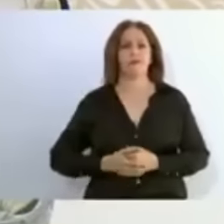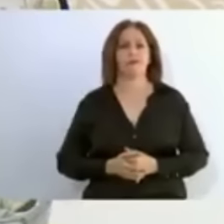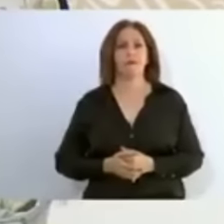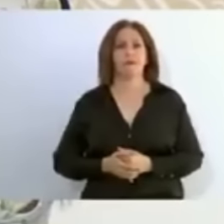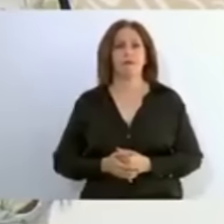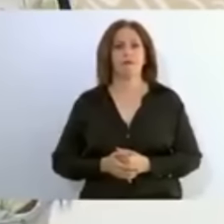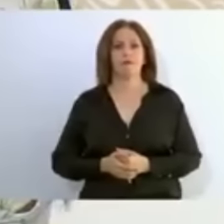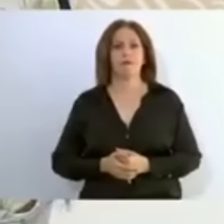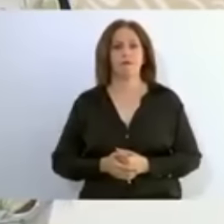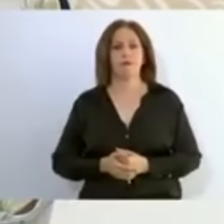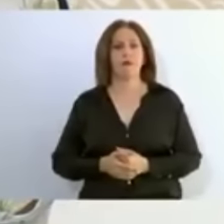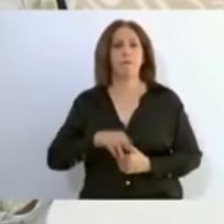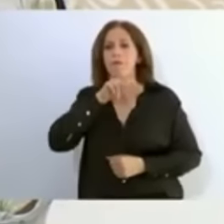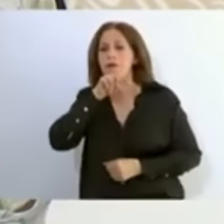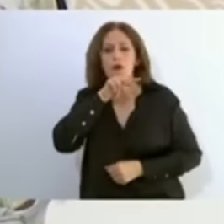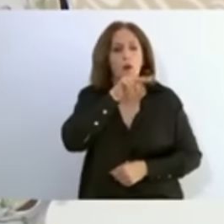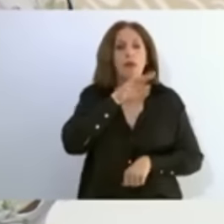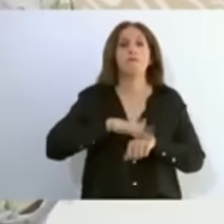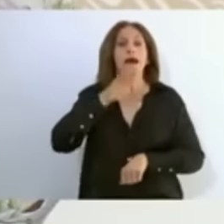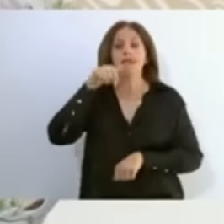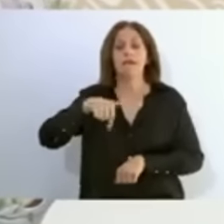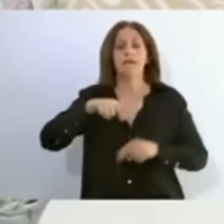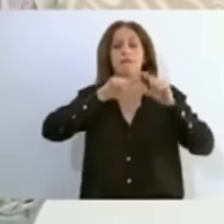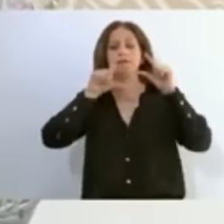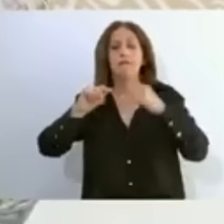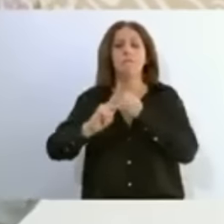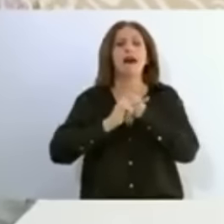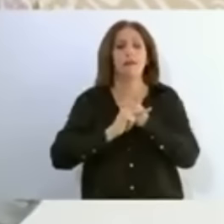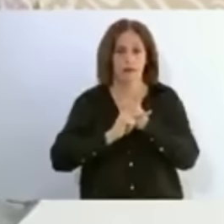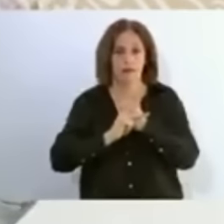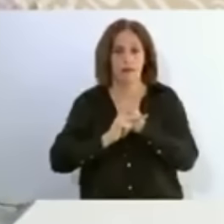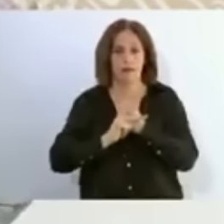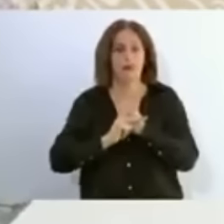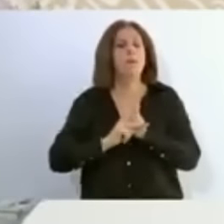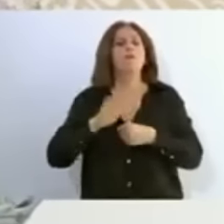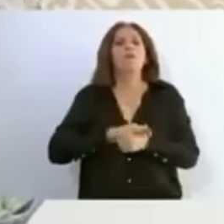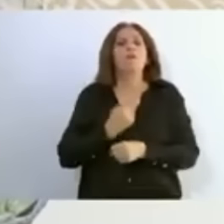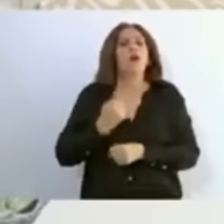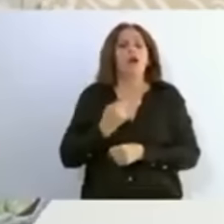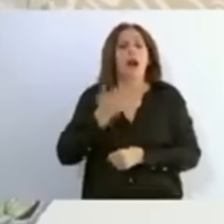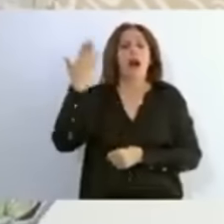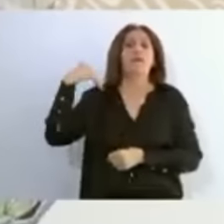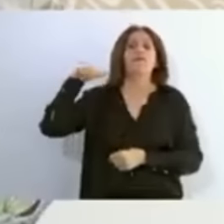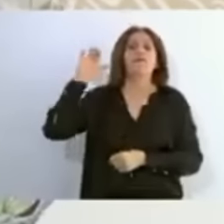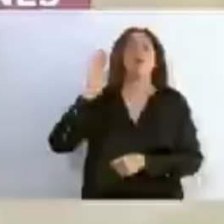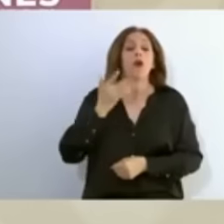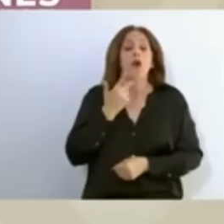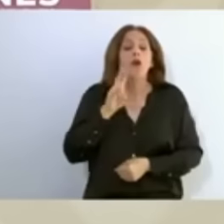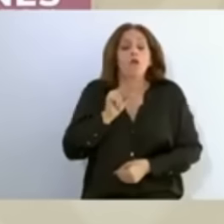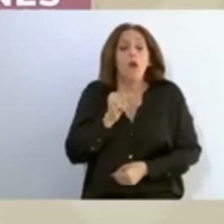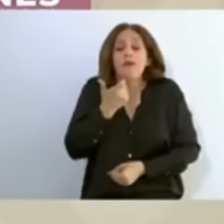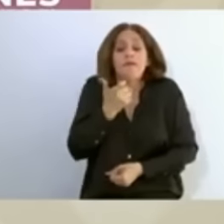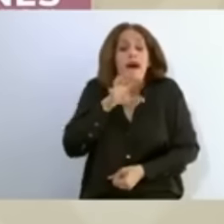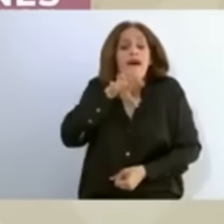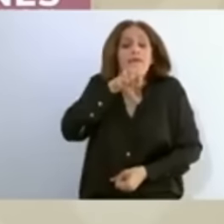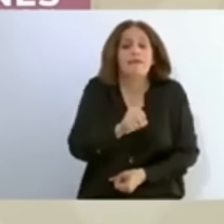era la corrupción y siempre nos habían dicho que no alcanzaba el presupuesto para atender a todos